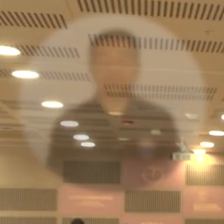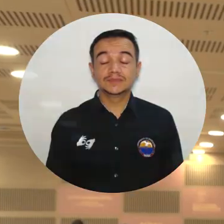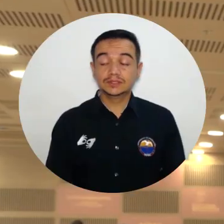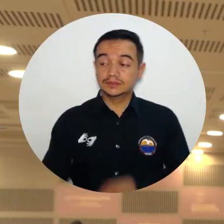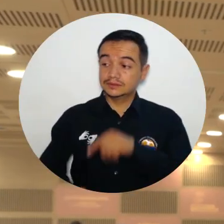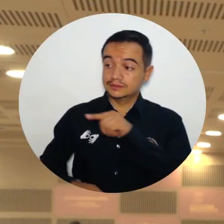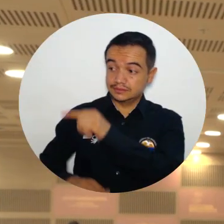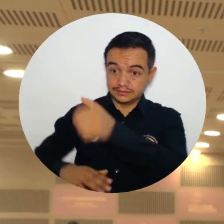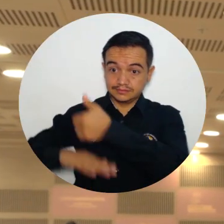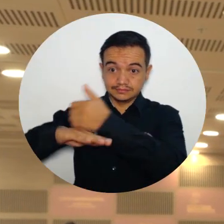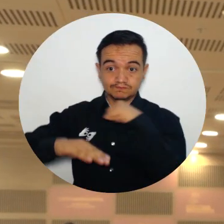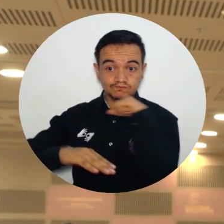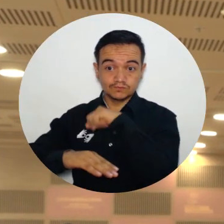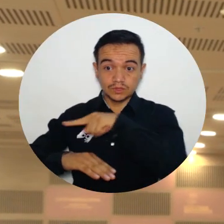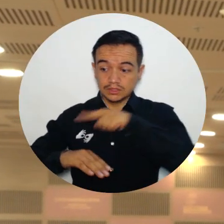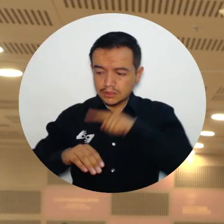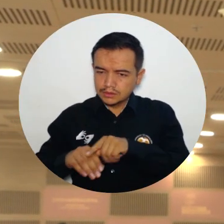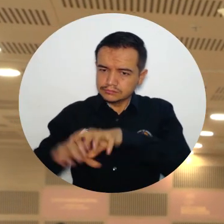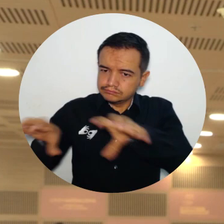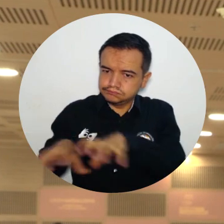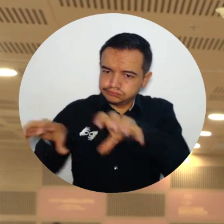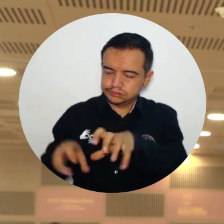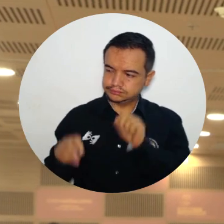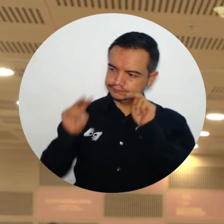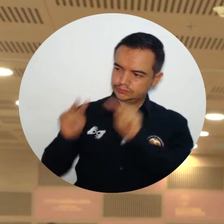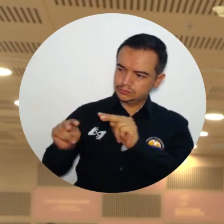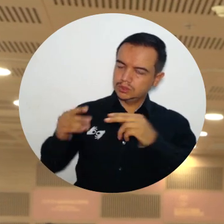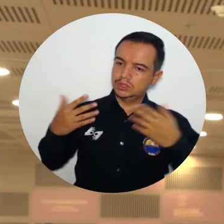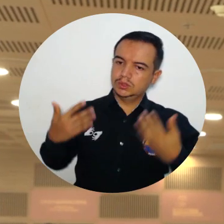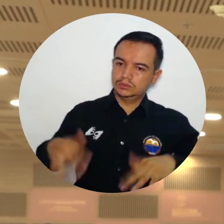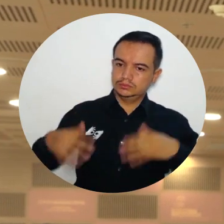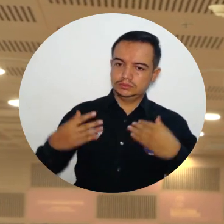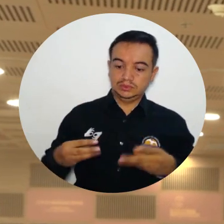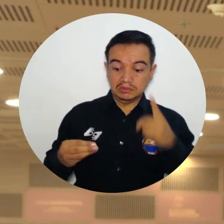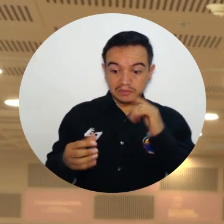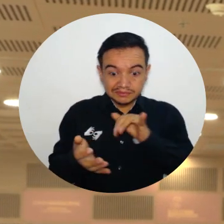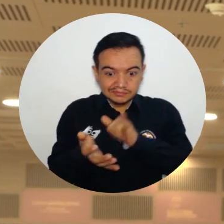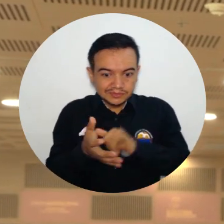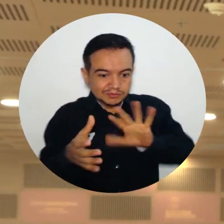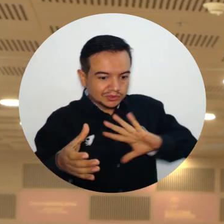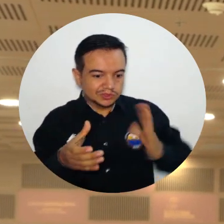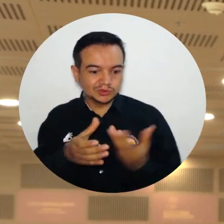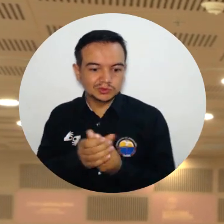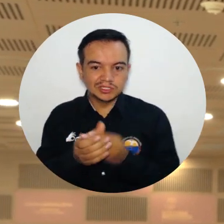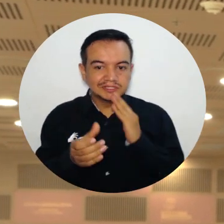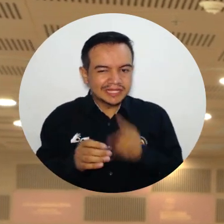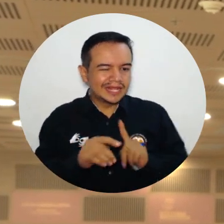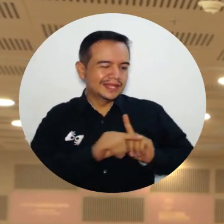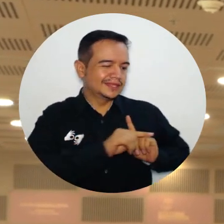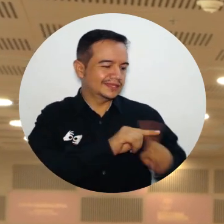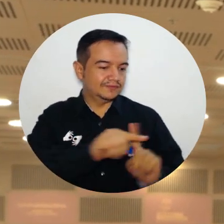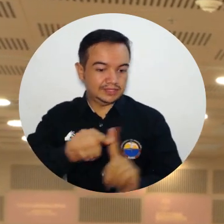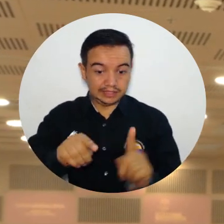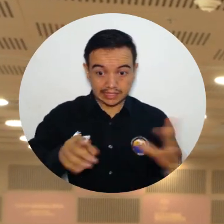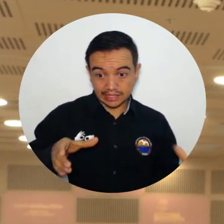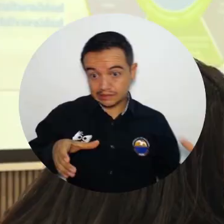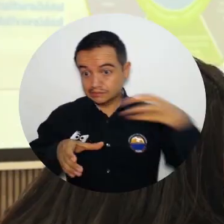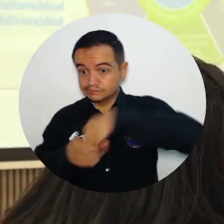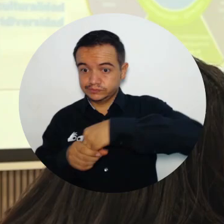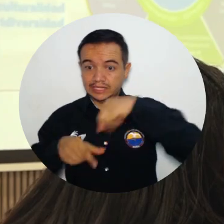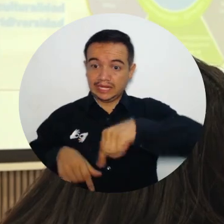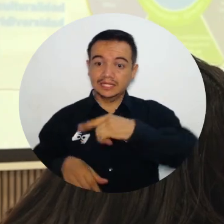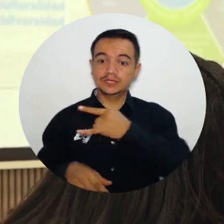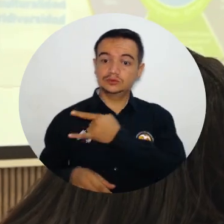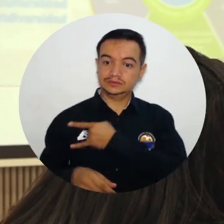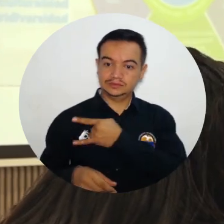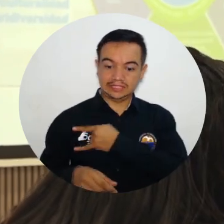Es muy interesante lo que el señor rector está haciendo para, digamos, incluir a toda la diversidad dentro de la universidad.